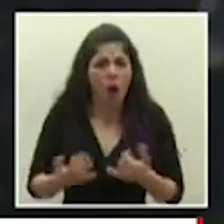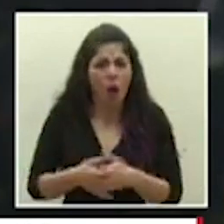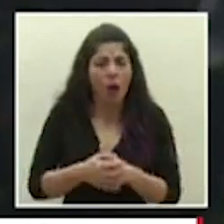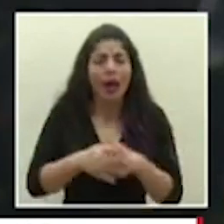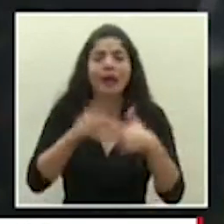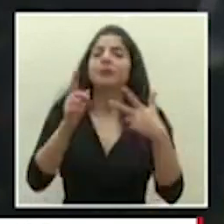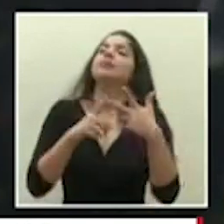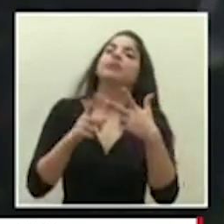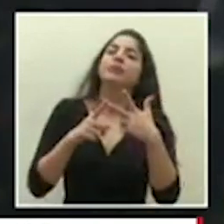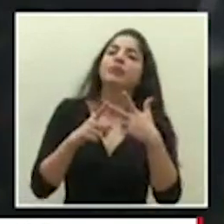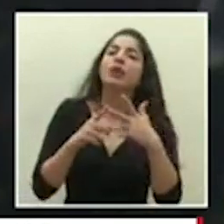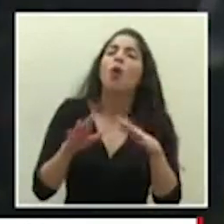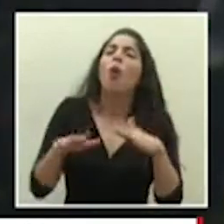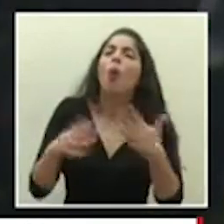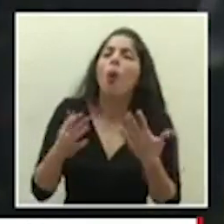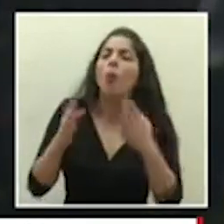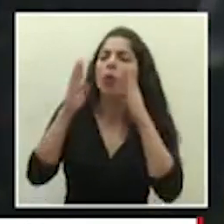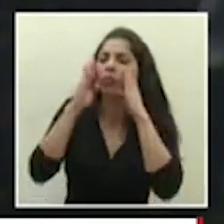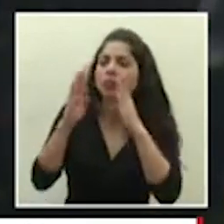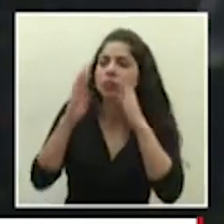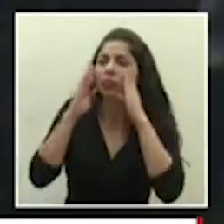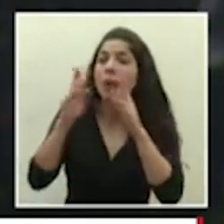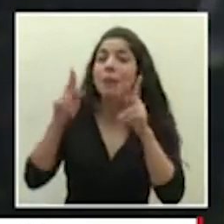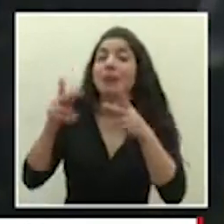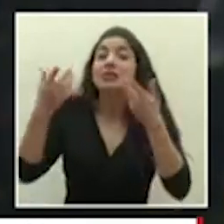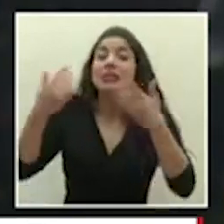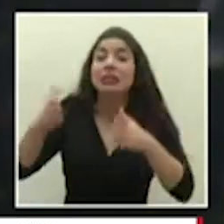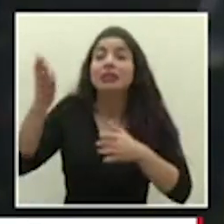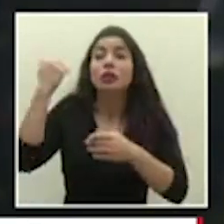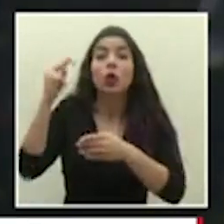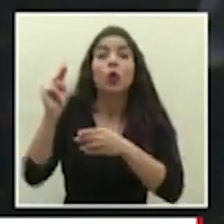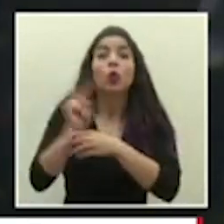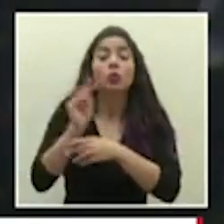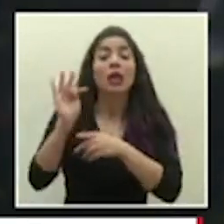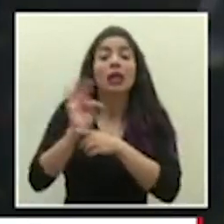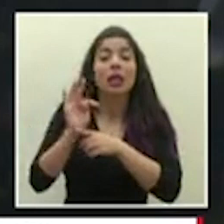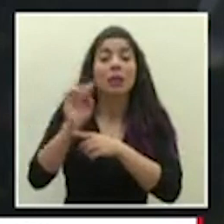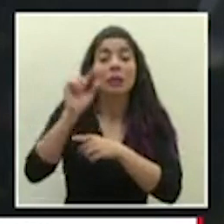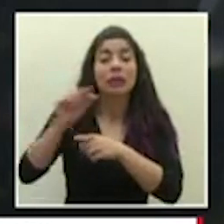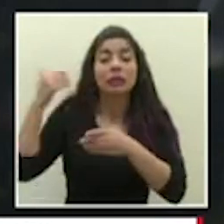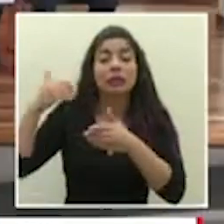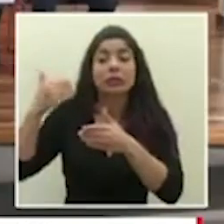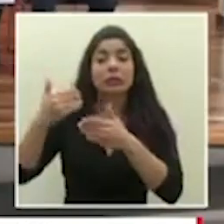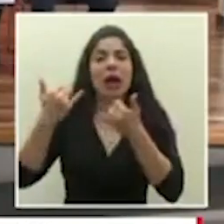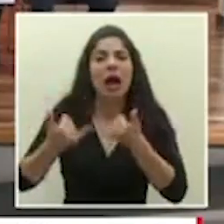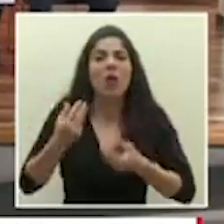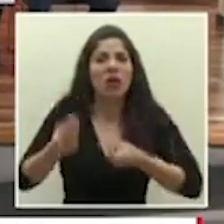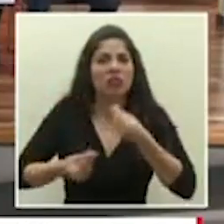seguimiento se le va a dar a los que ya habían utilizado este tratamiento por varias semanas gracias